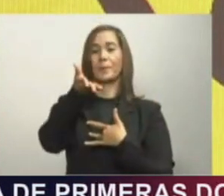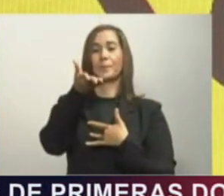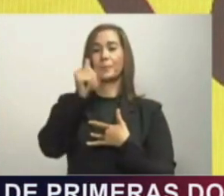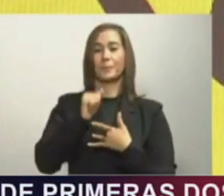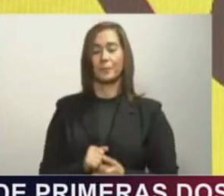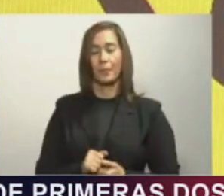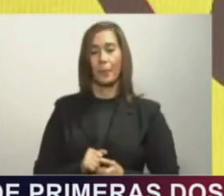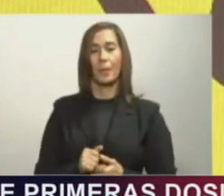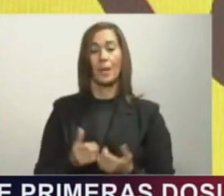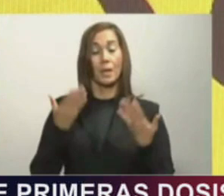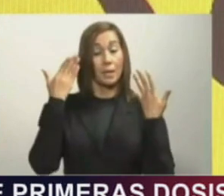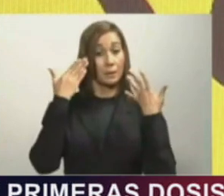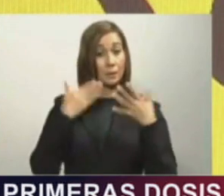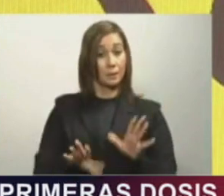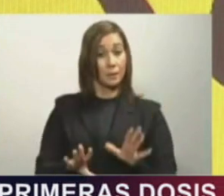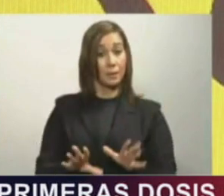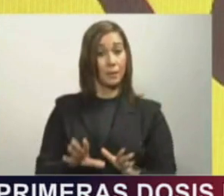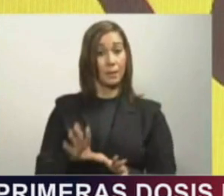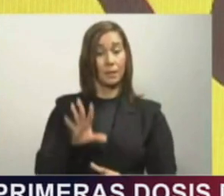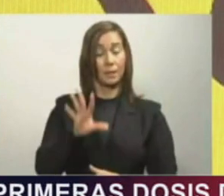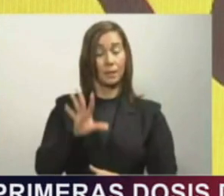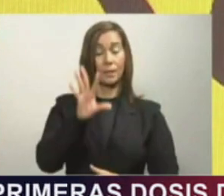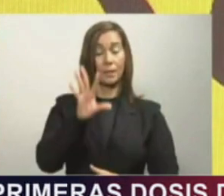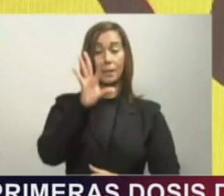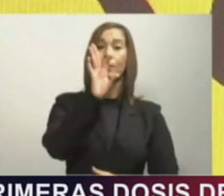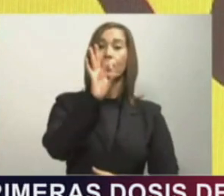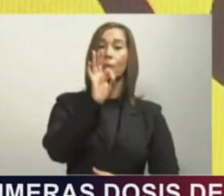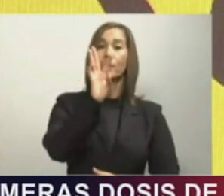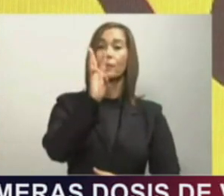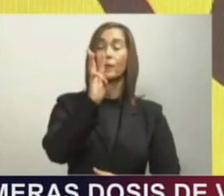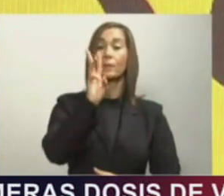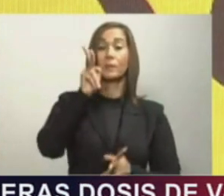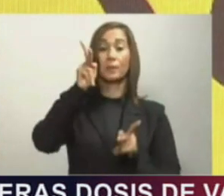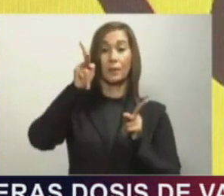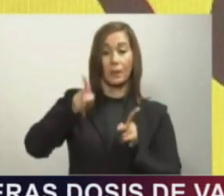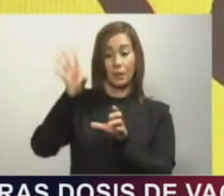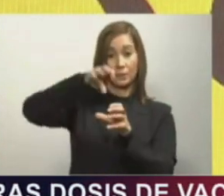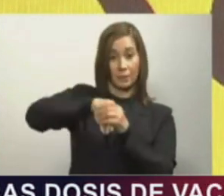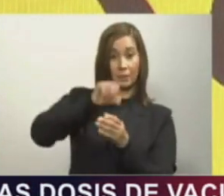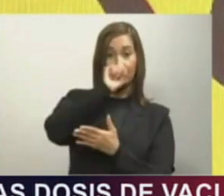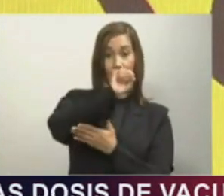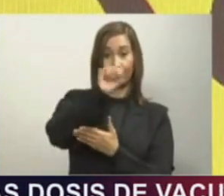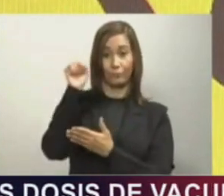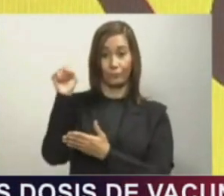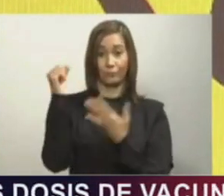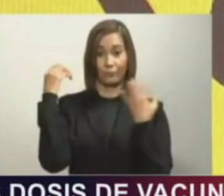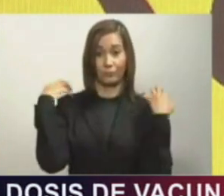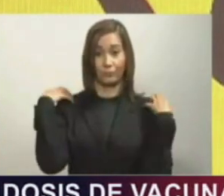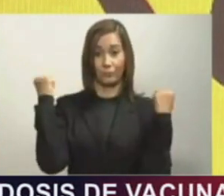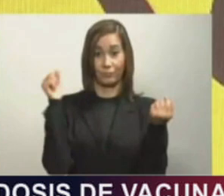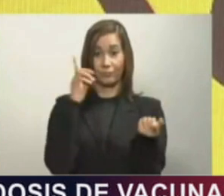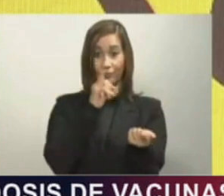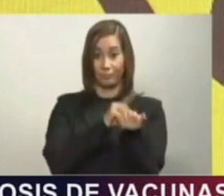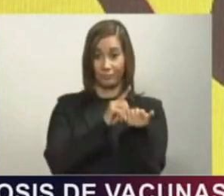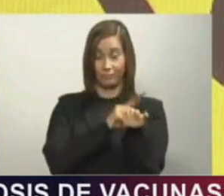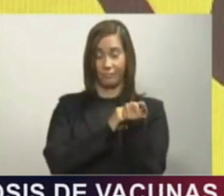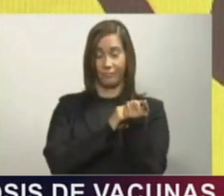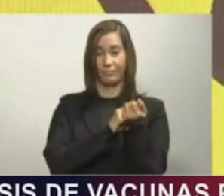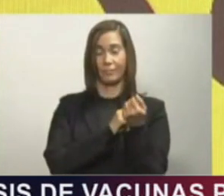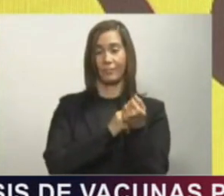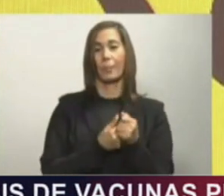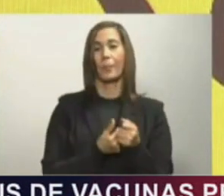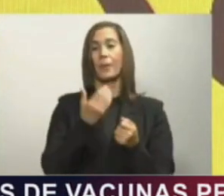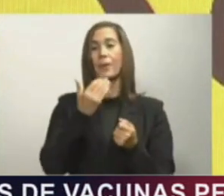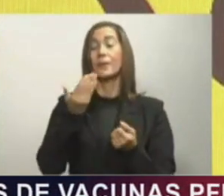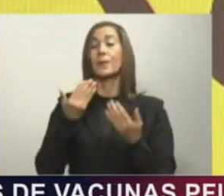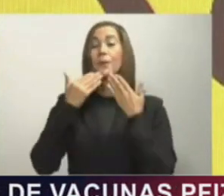con el 96% de la población afiliada a un seguro de salud. Esto, gracias a la incorporación de